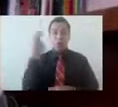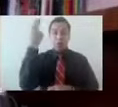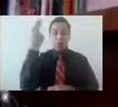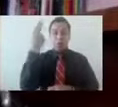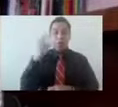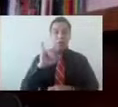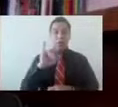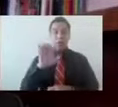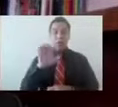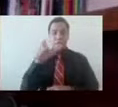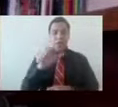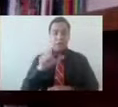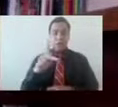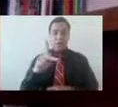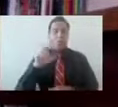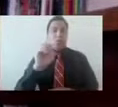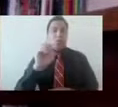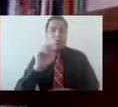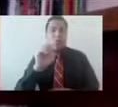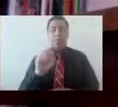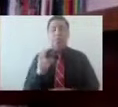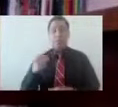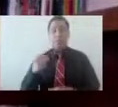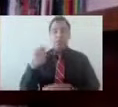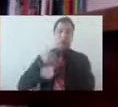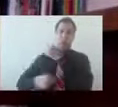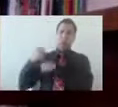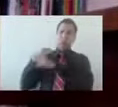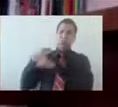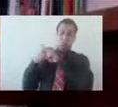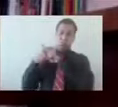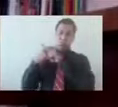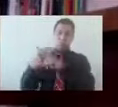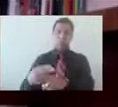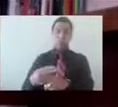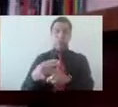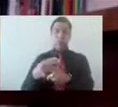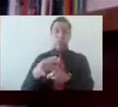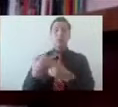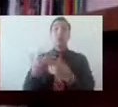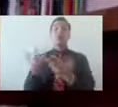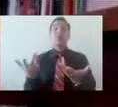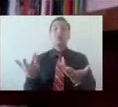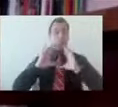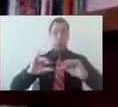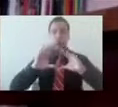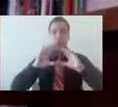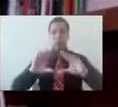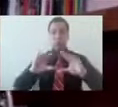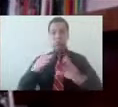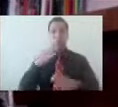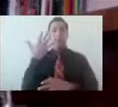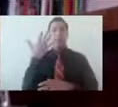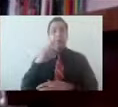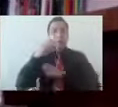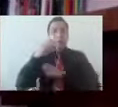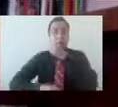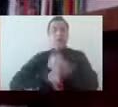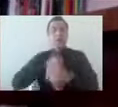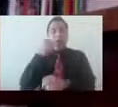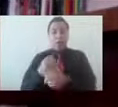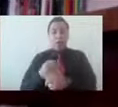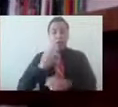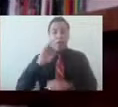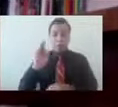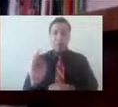su trabajo de investigación de docencia en el Departamento de Psiquiatría y Salud Mental de la Facultad de